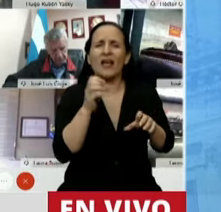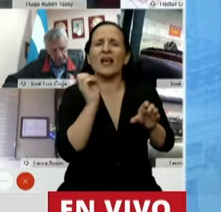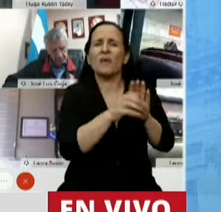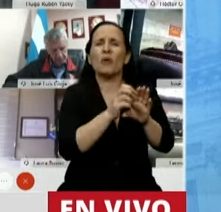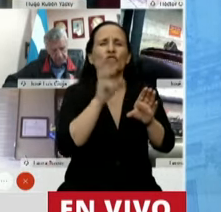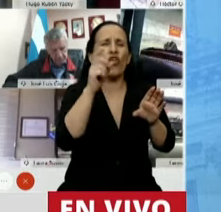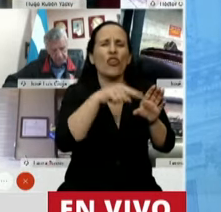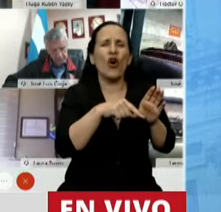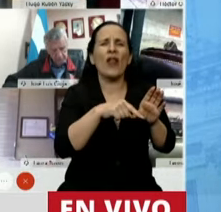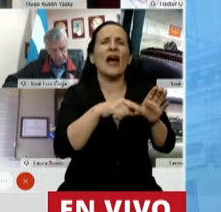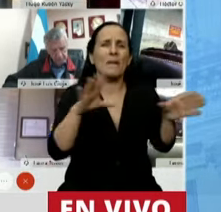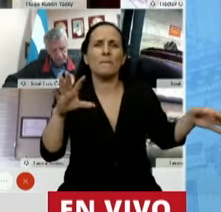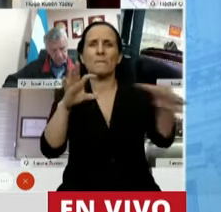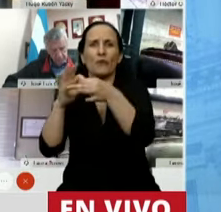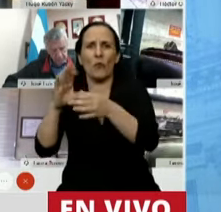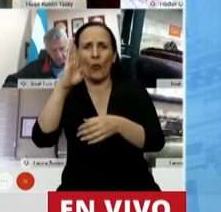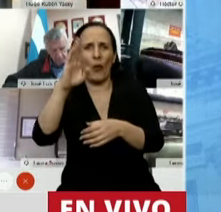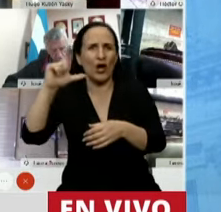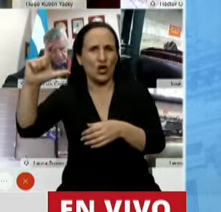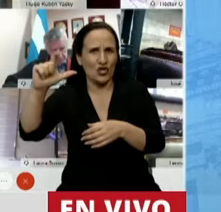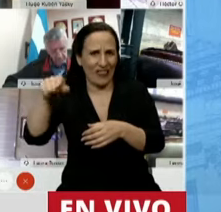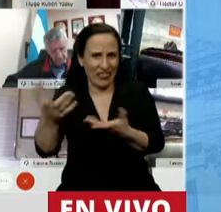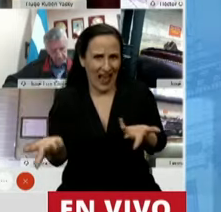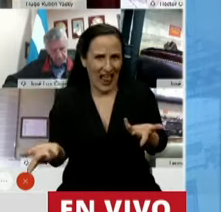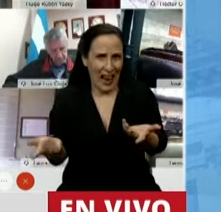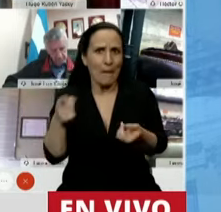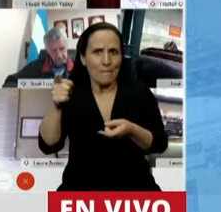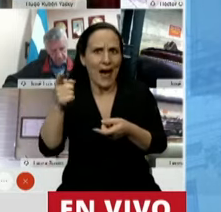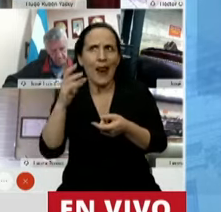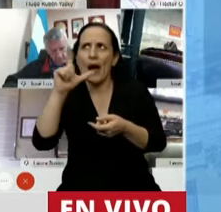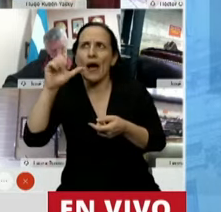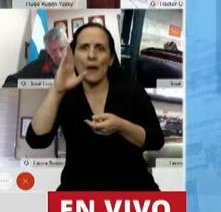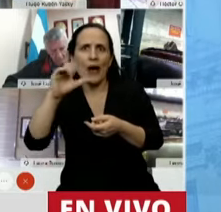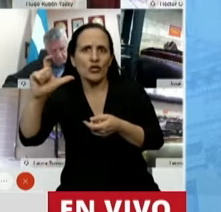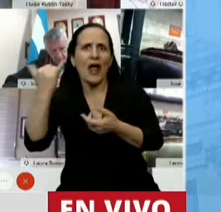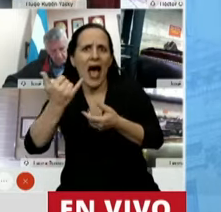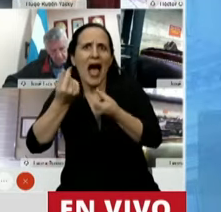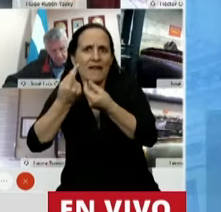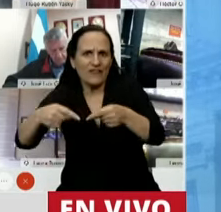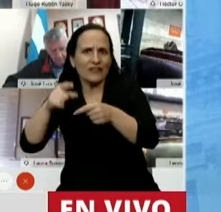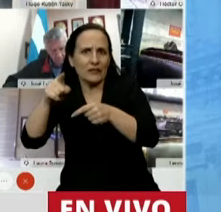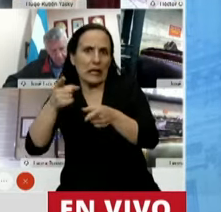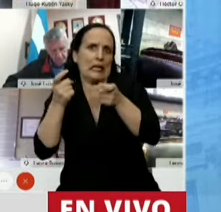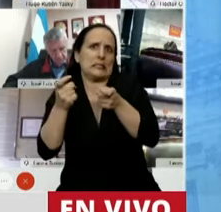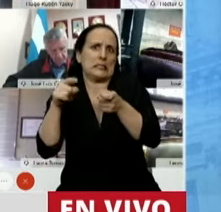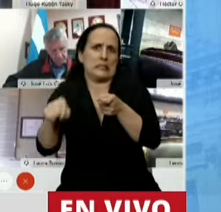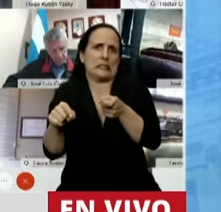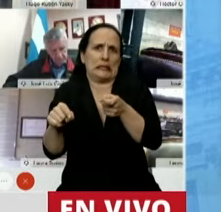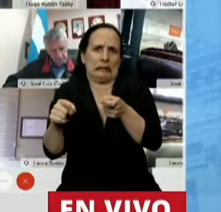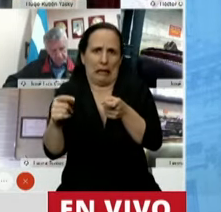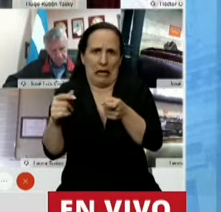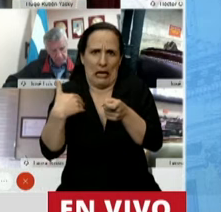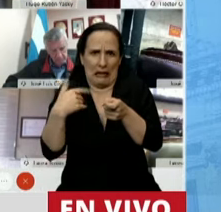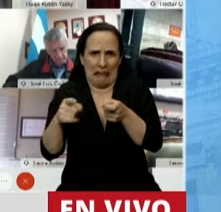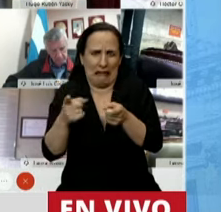base al Banco Central y para tener recursos al Banco Central y para tener uno de los recursos más escasos que necesita nuestro país que es la